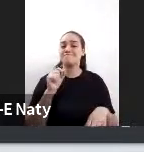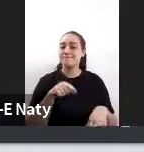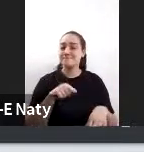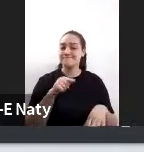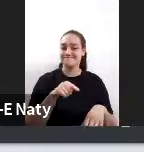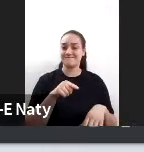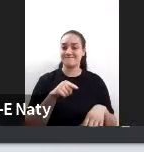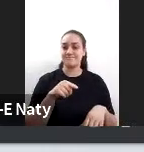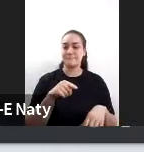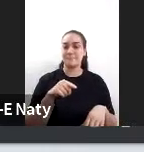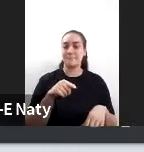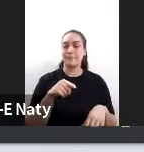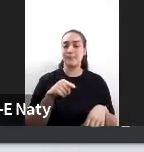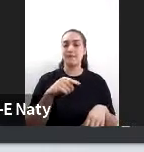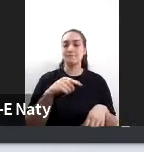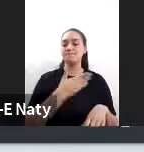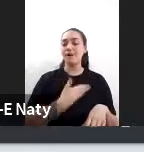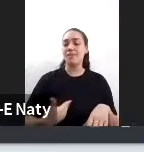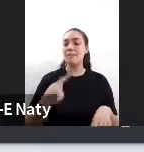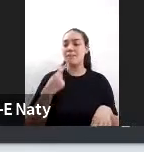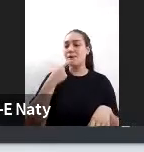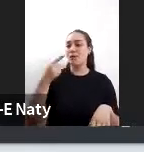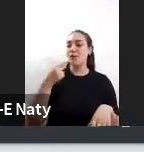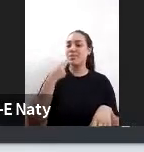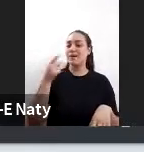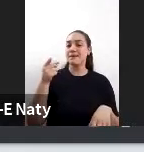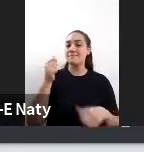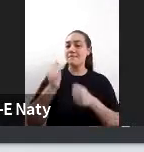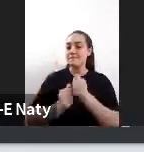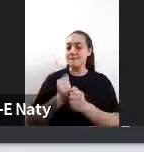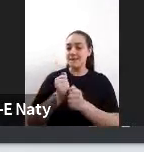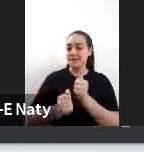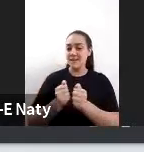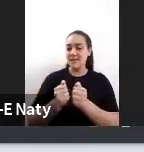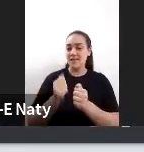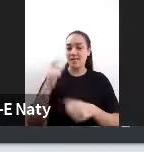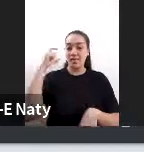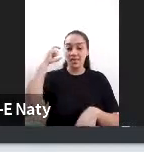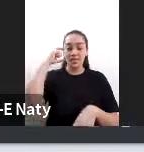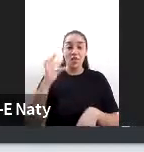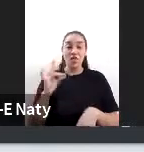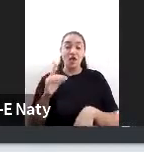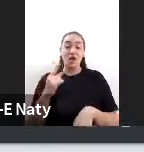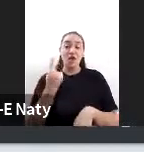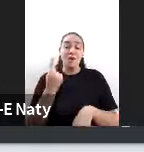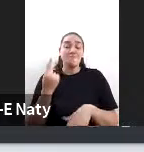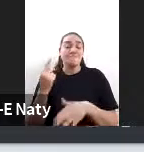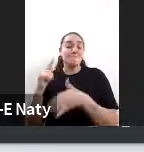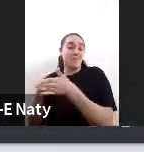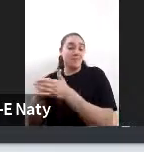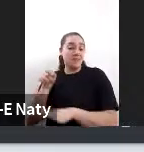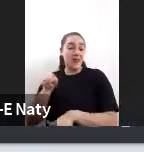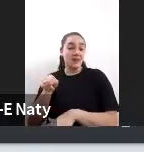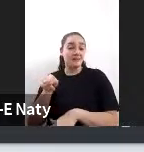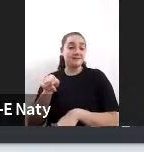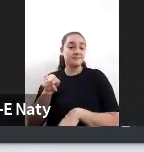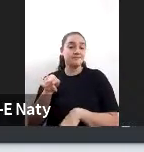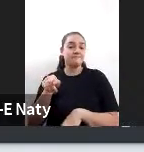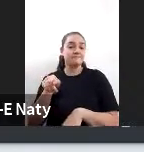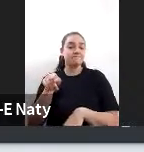empresas por qué la misma empresa que cobraba 10 dólares en una capital de ciudad cobraba 500